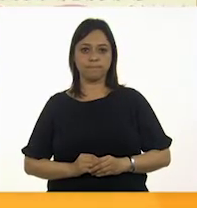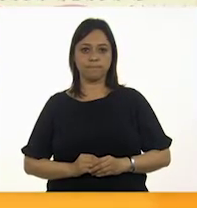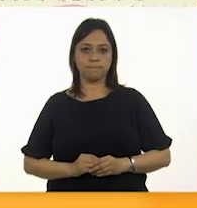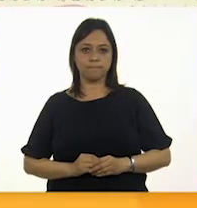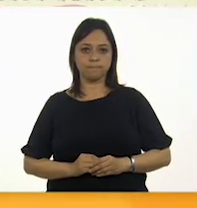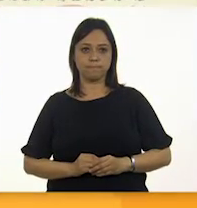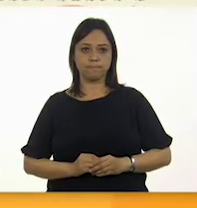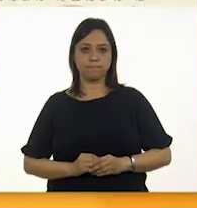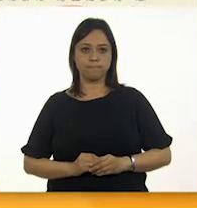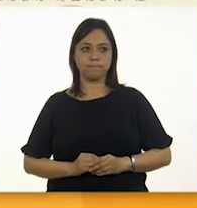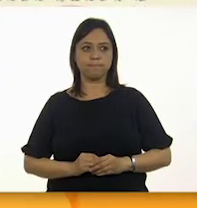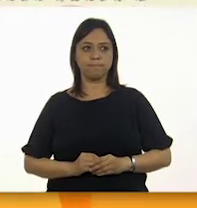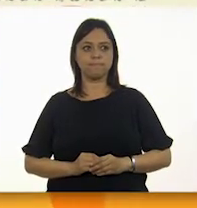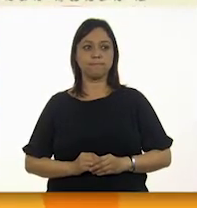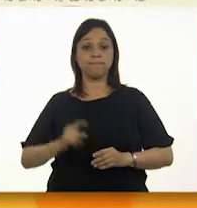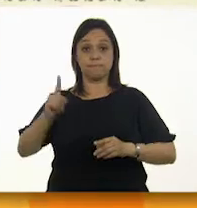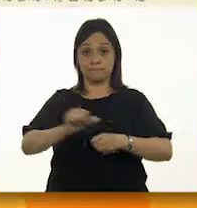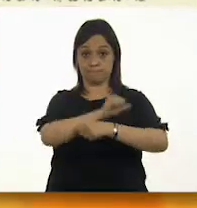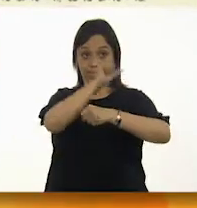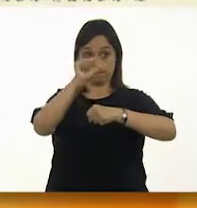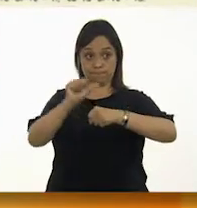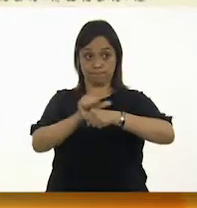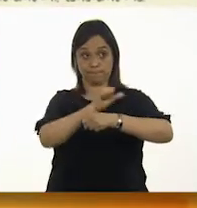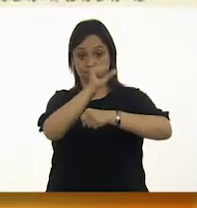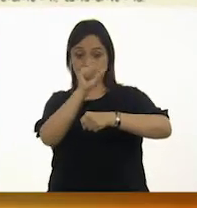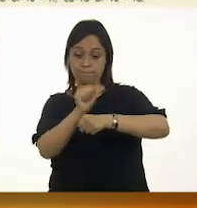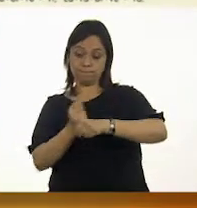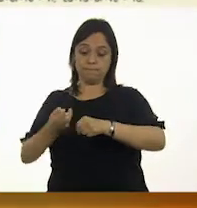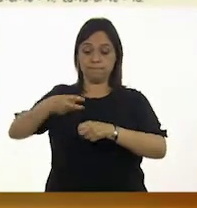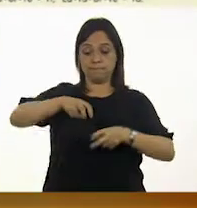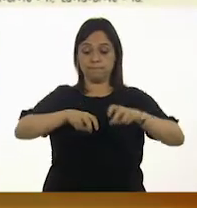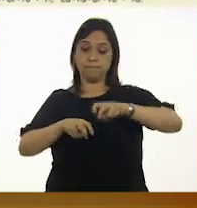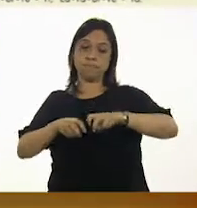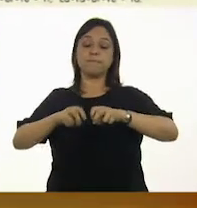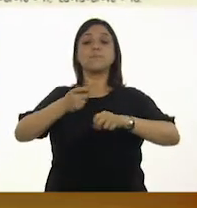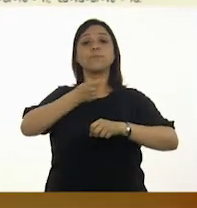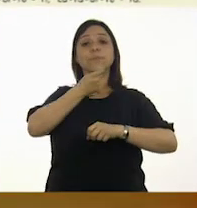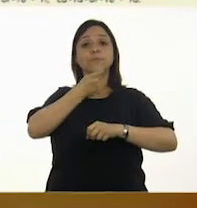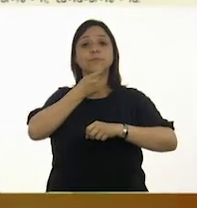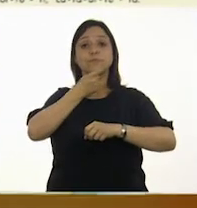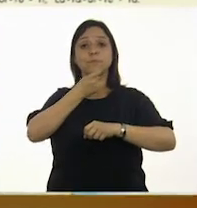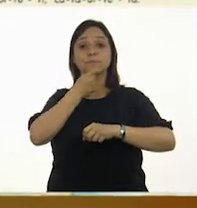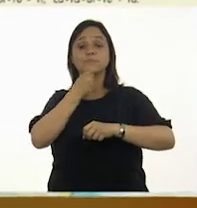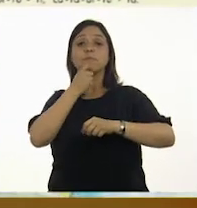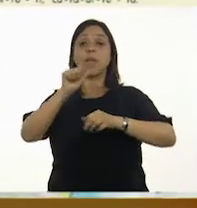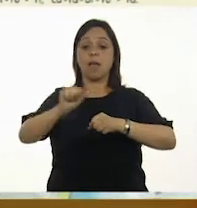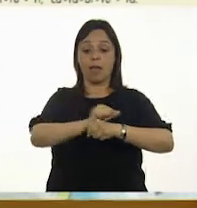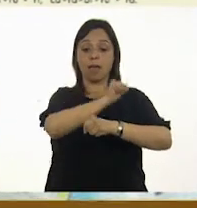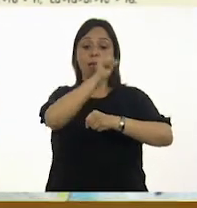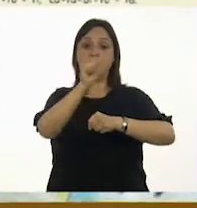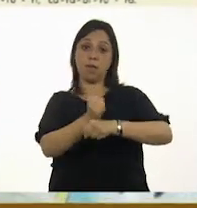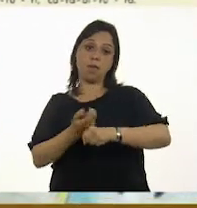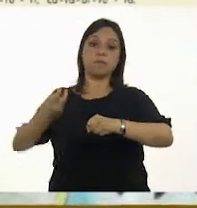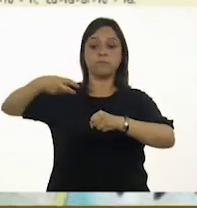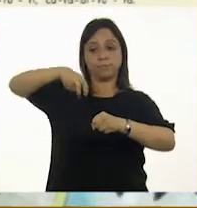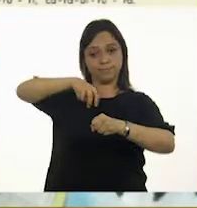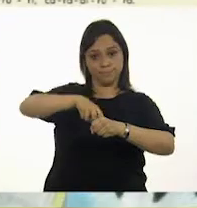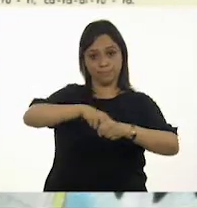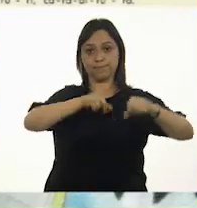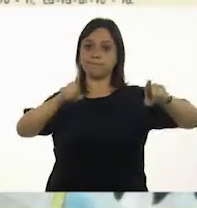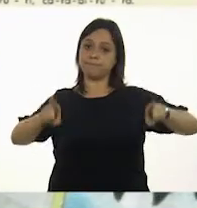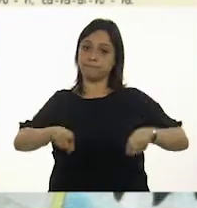En coche va una niña carapí, en coche va una niña